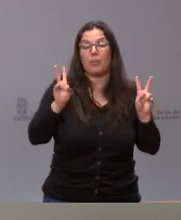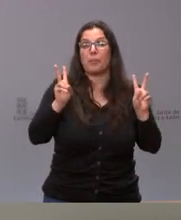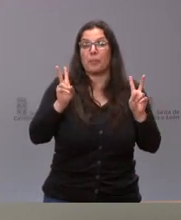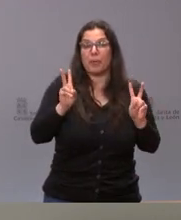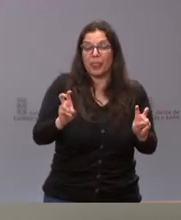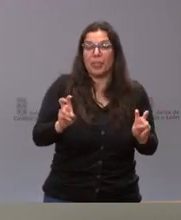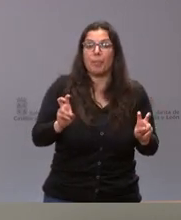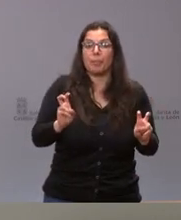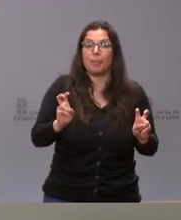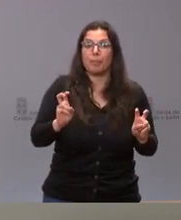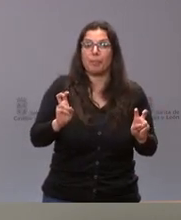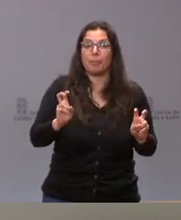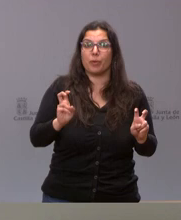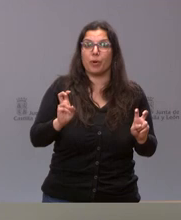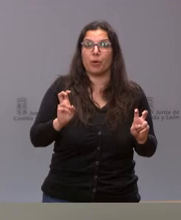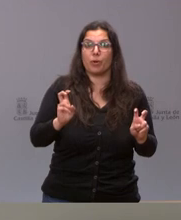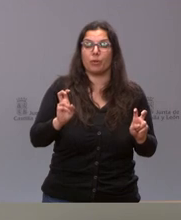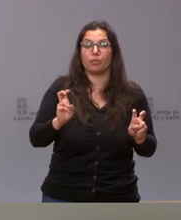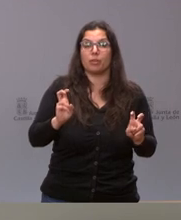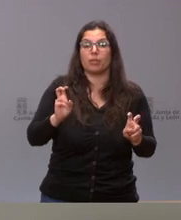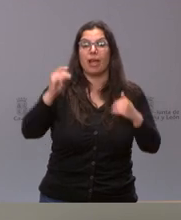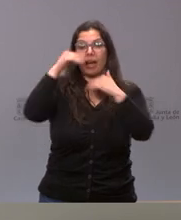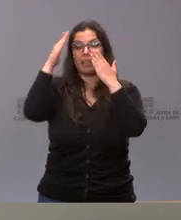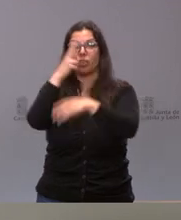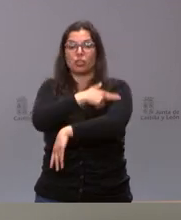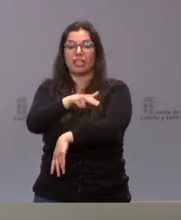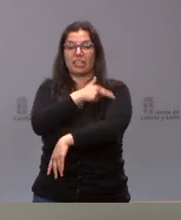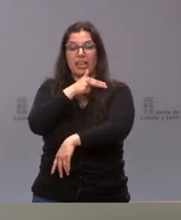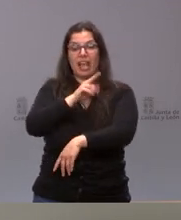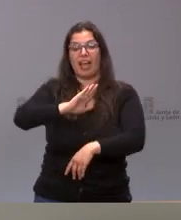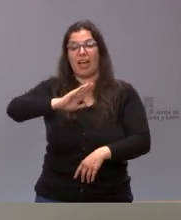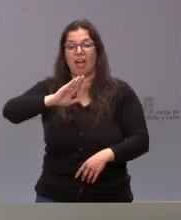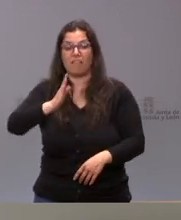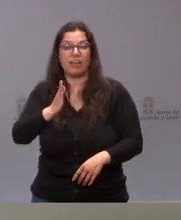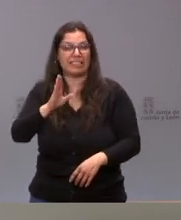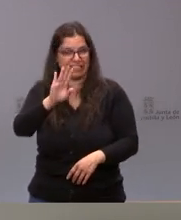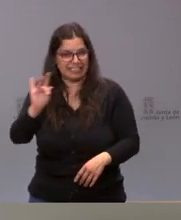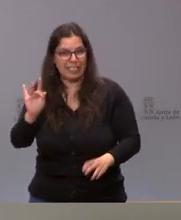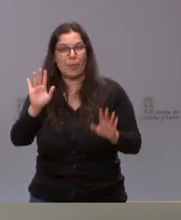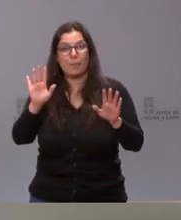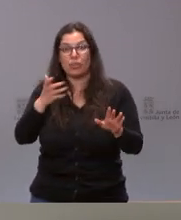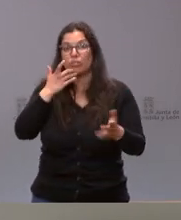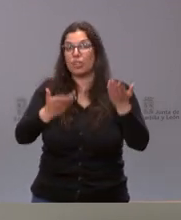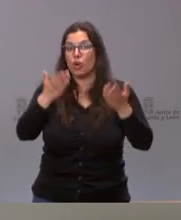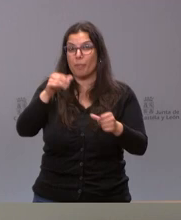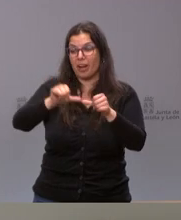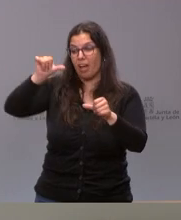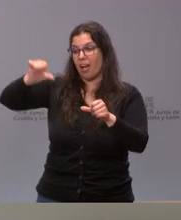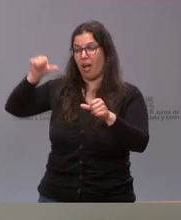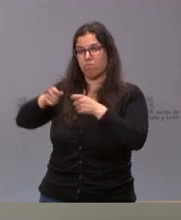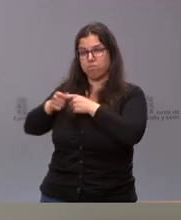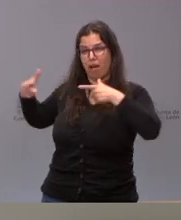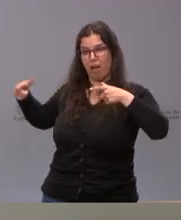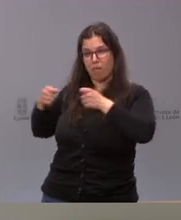en el servicio de asistencia sanitaria pero no lo está teniendo en igual medida que en anteriores olas en